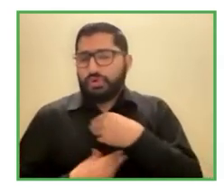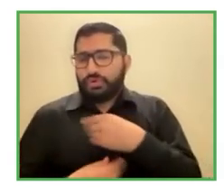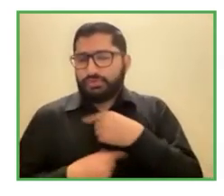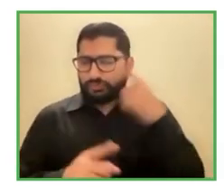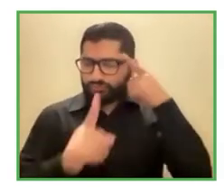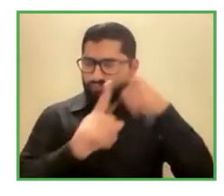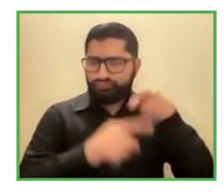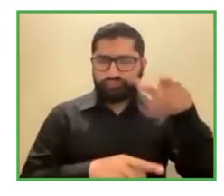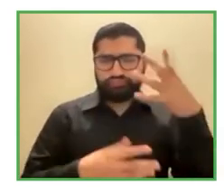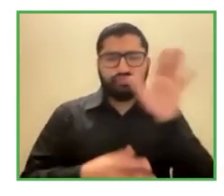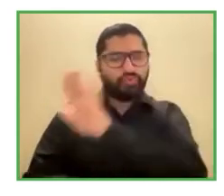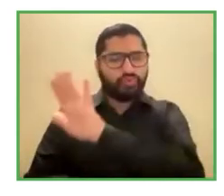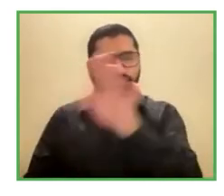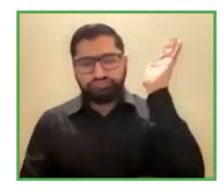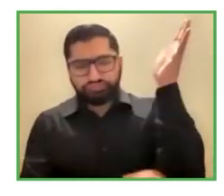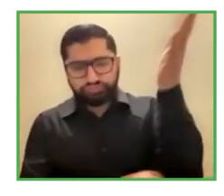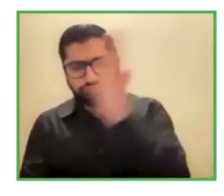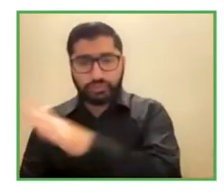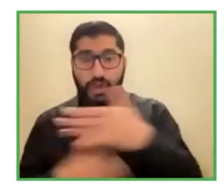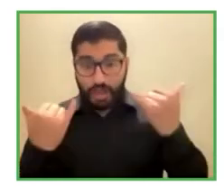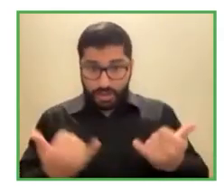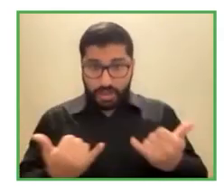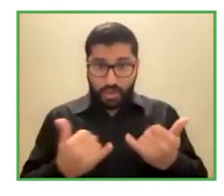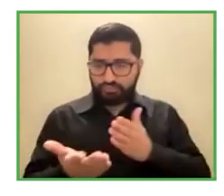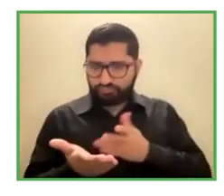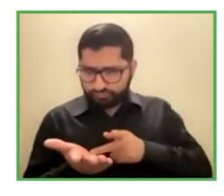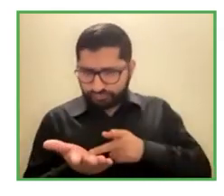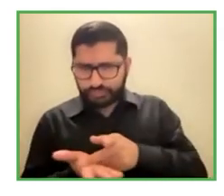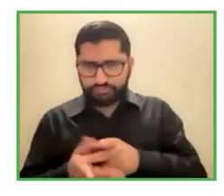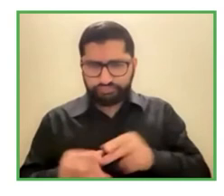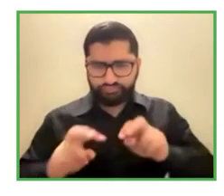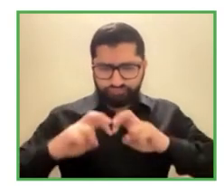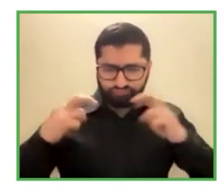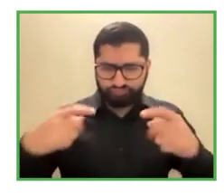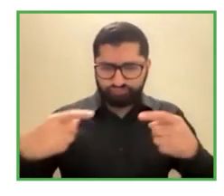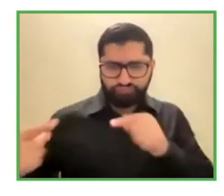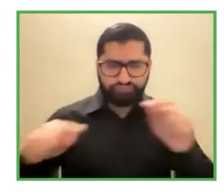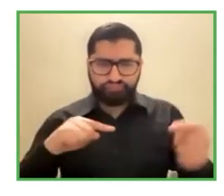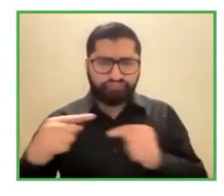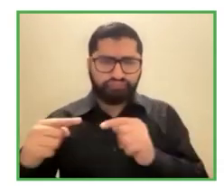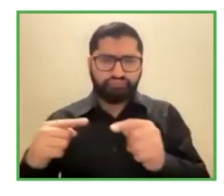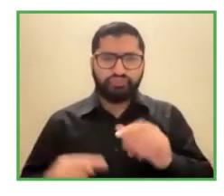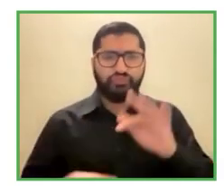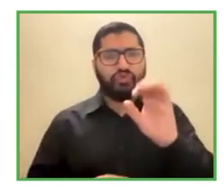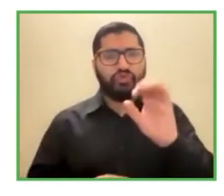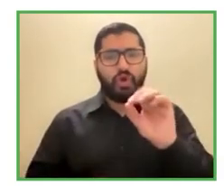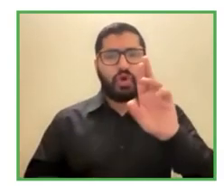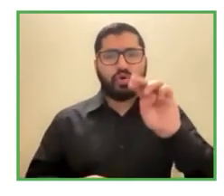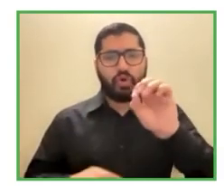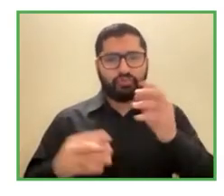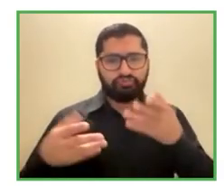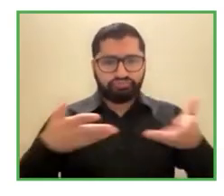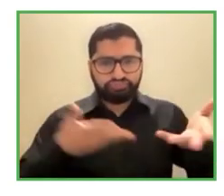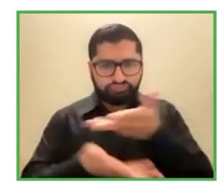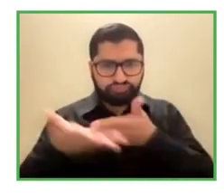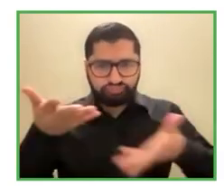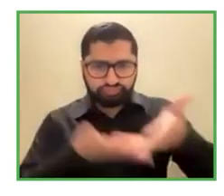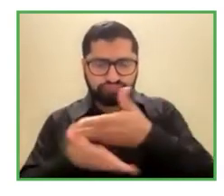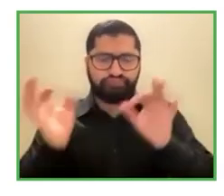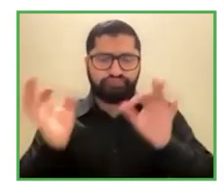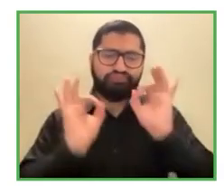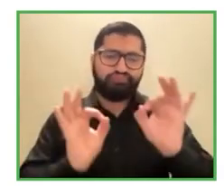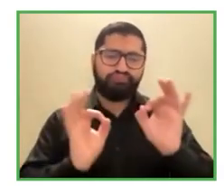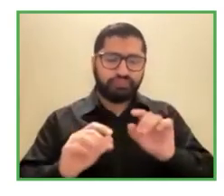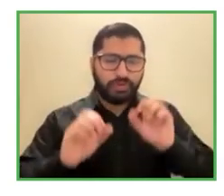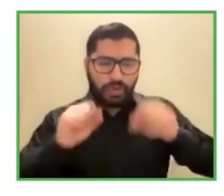foro con algunas preguntas la modalidad del foro vamos a hacer una pregunta individual a cada uno de los expositores y al final una